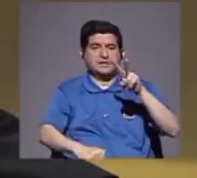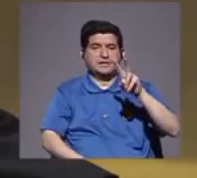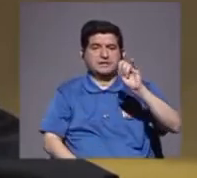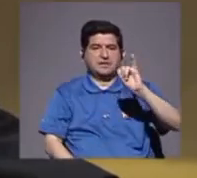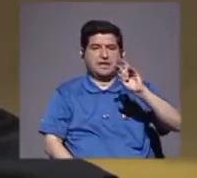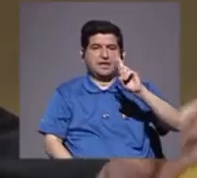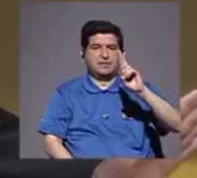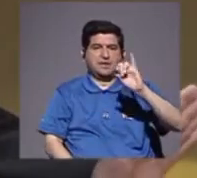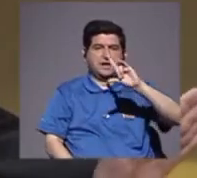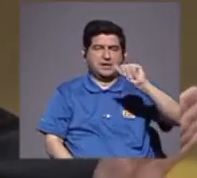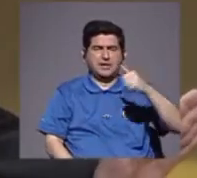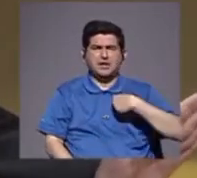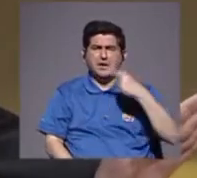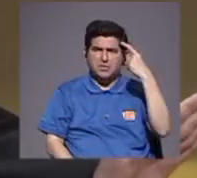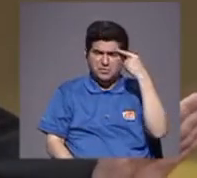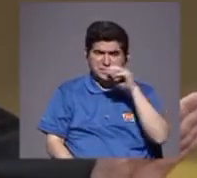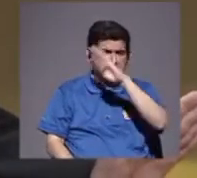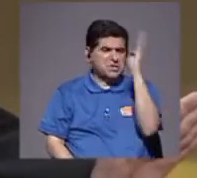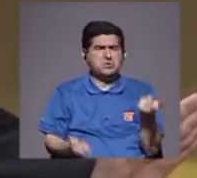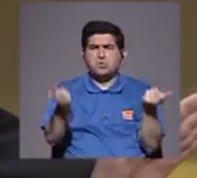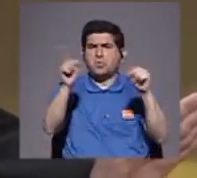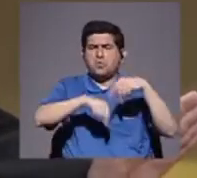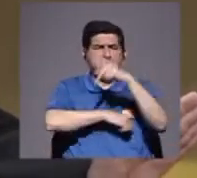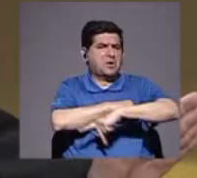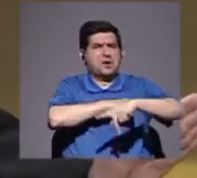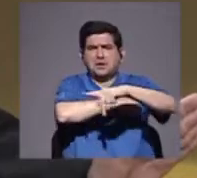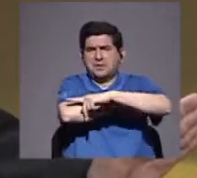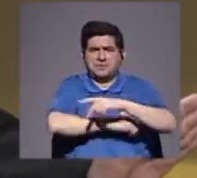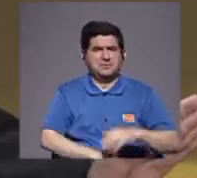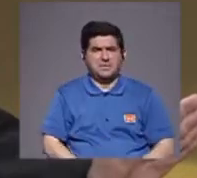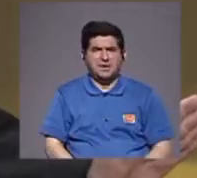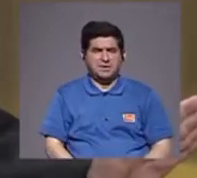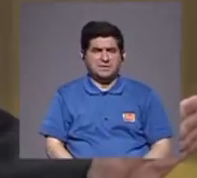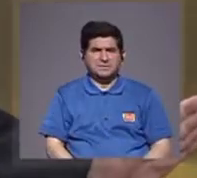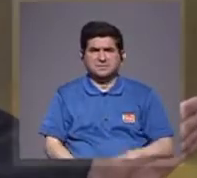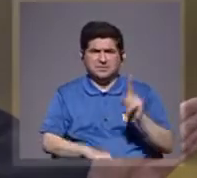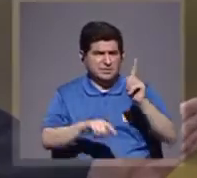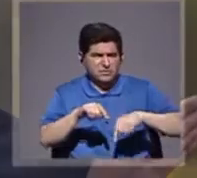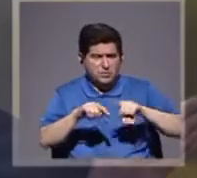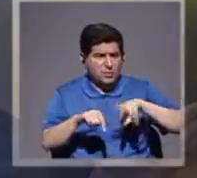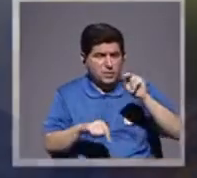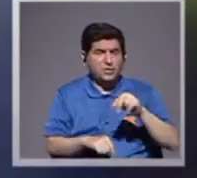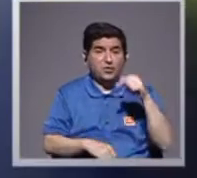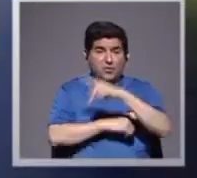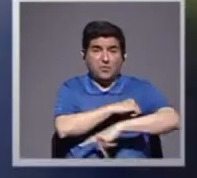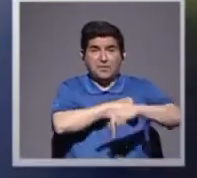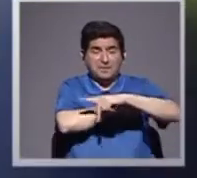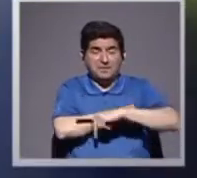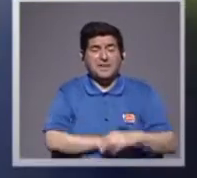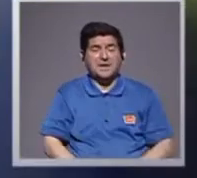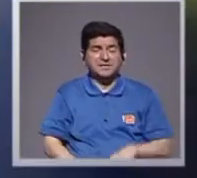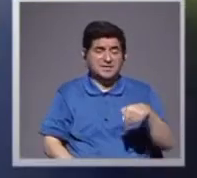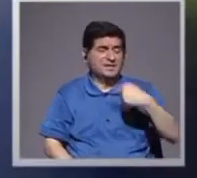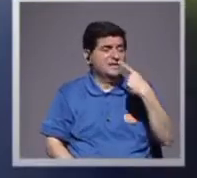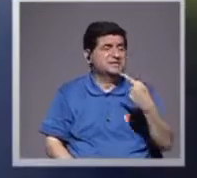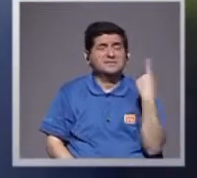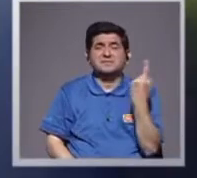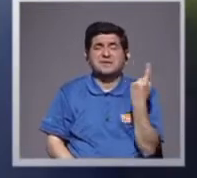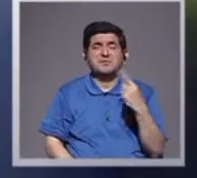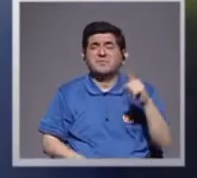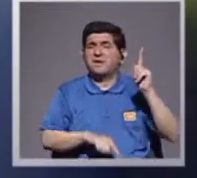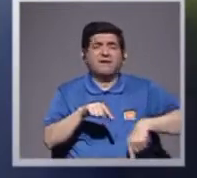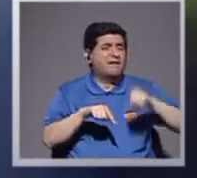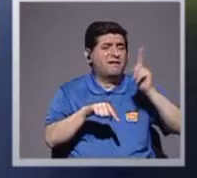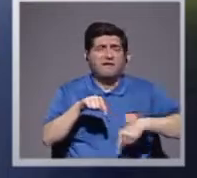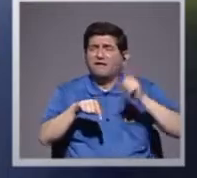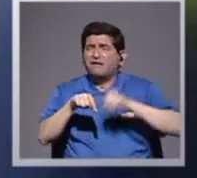y, y, y, pensaba, que eso nunca iba a pasar, en este país, porque, no es que no se podía, es que este país, era el país, de no se puede, pero yo creo